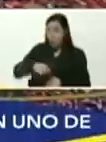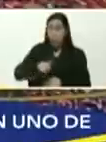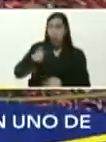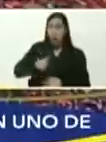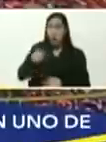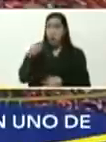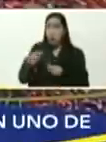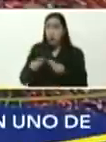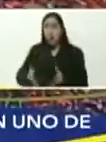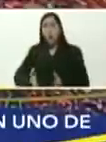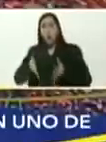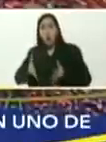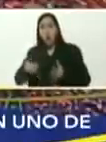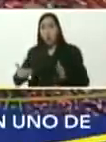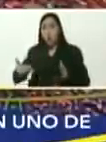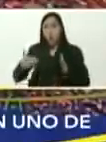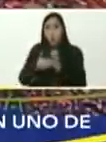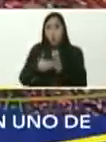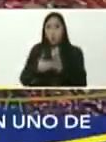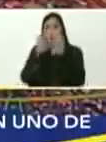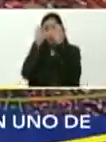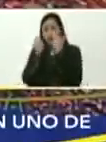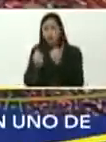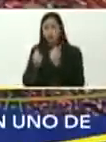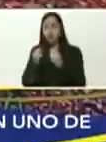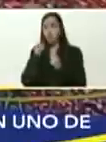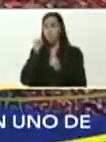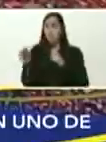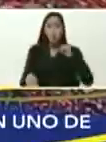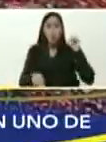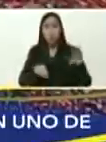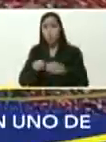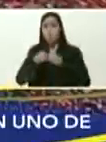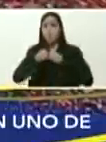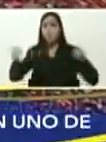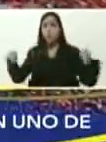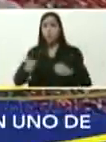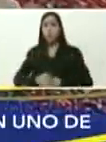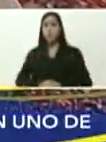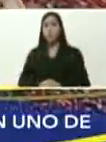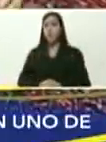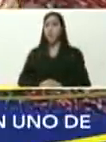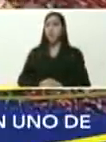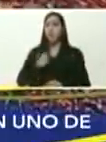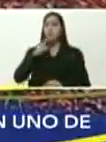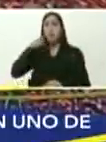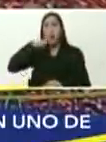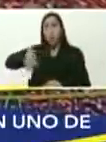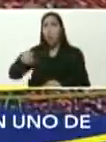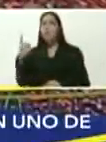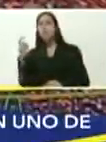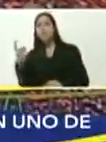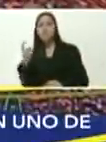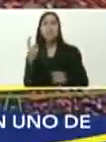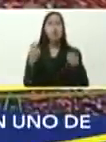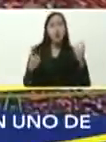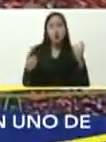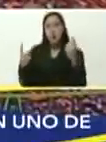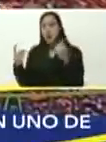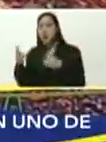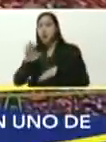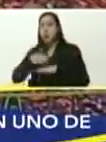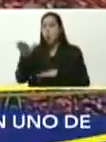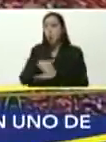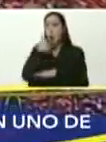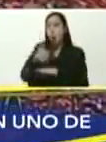de lo que lograron, con ataques terroristas, con bombas, entonces salen a decirle al pueblo, te falta tal cosa, por culpa